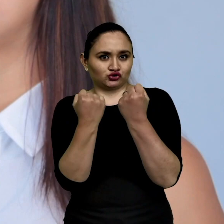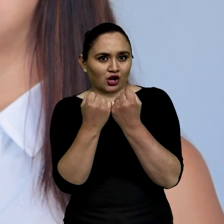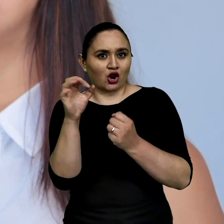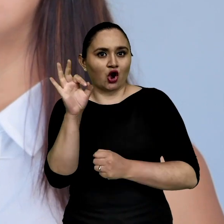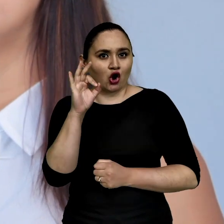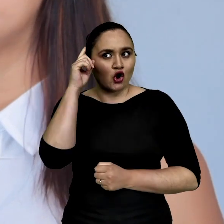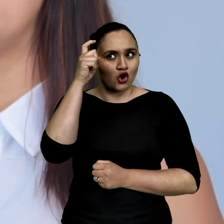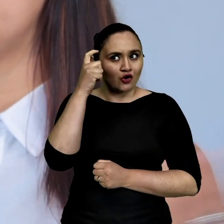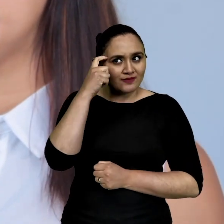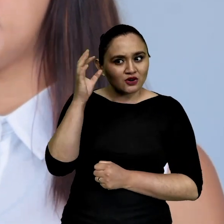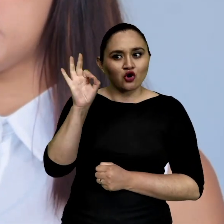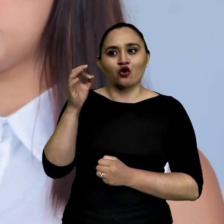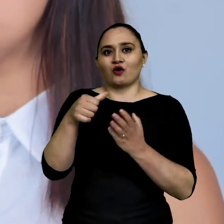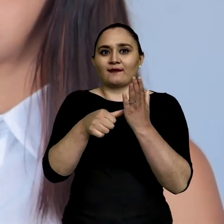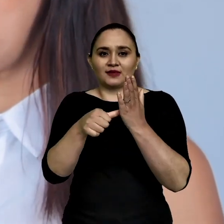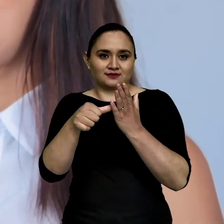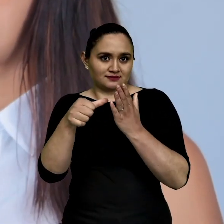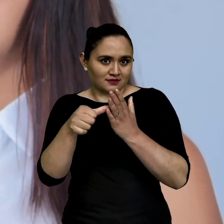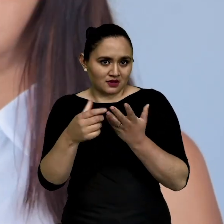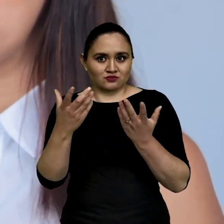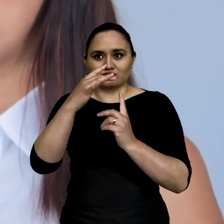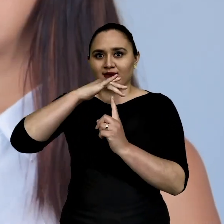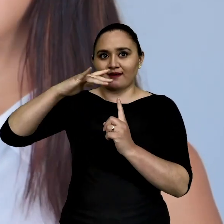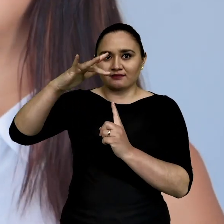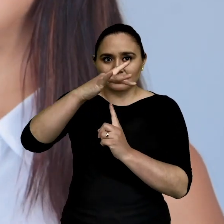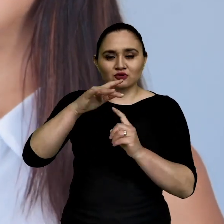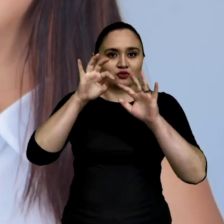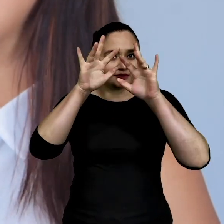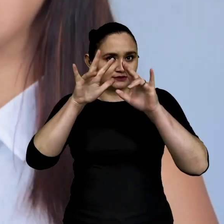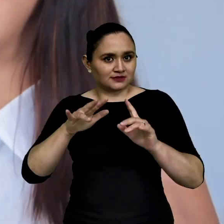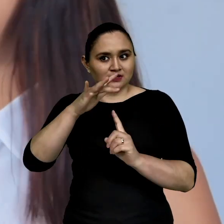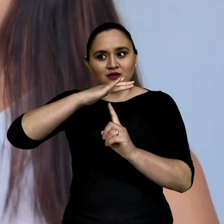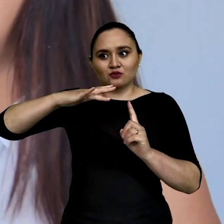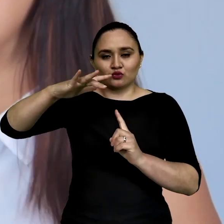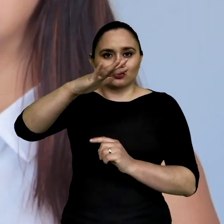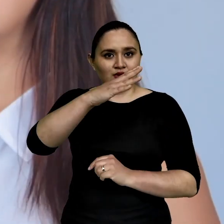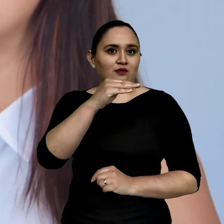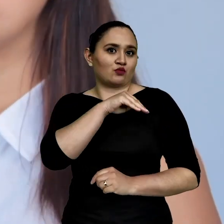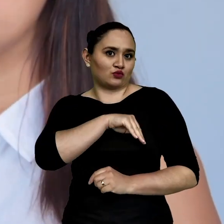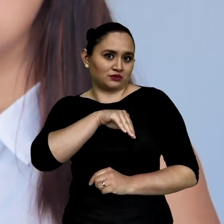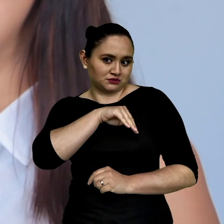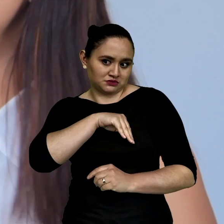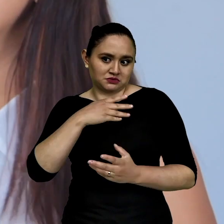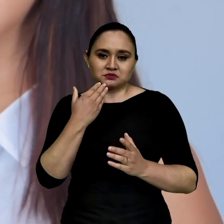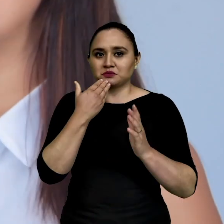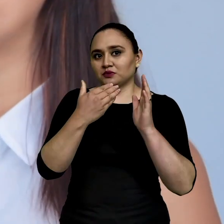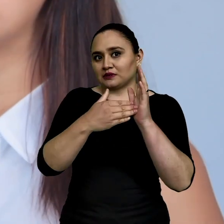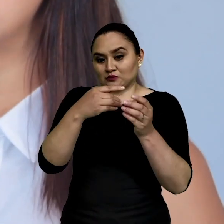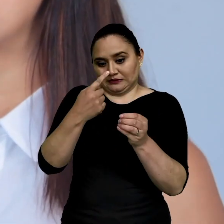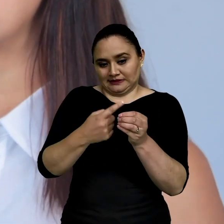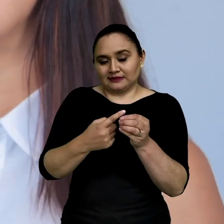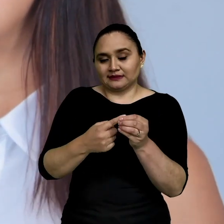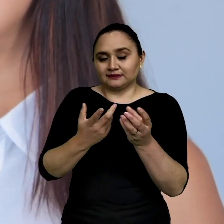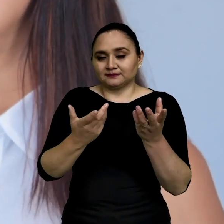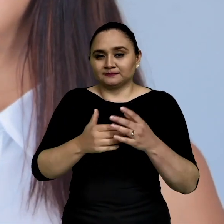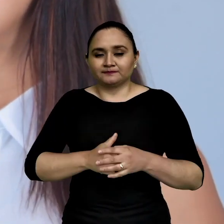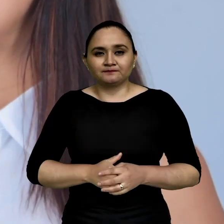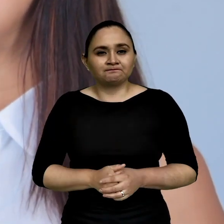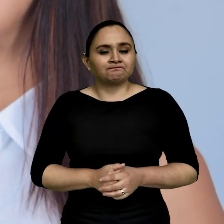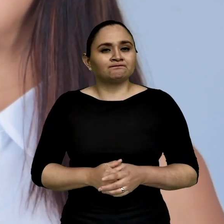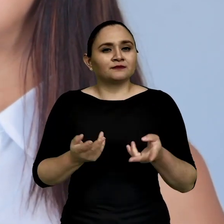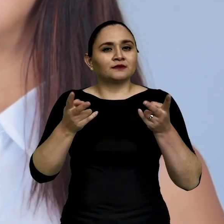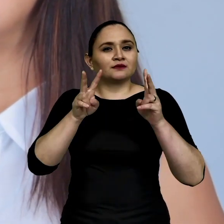principalmente con los tomadores de decisiones, el Ministerio del Ambiente por ejemplo, la Secretaría del Ambiente de los municipios, municipio de Quito por ejemplo,